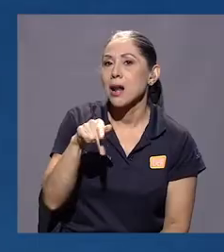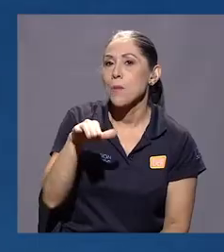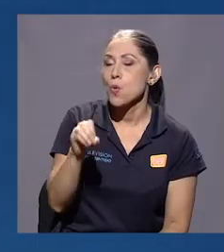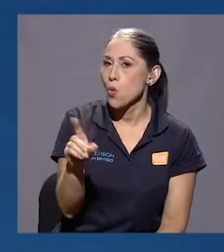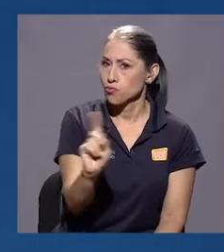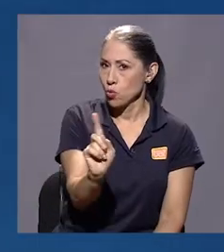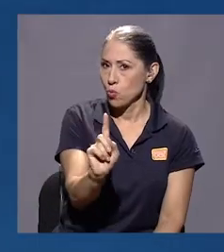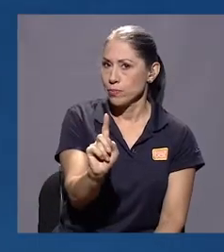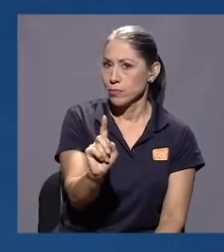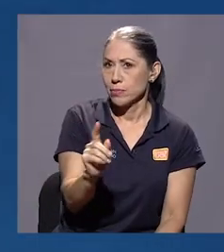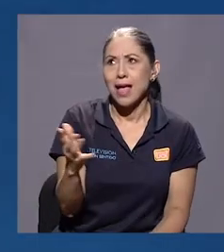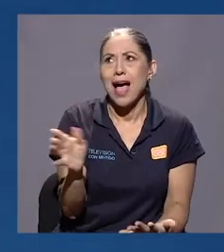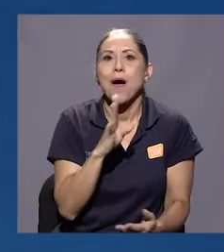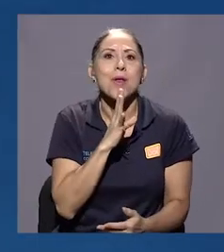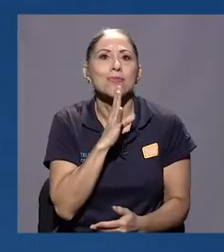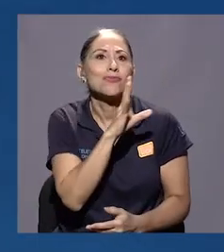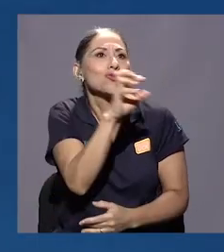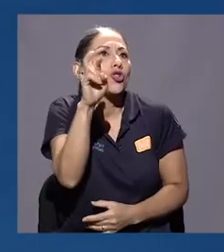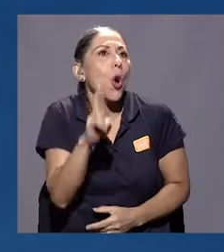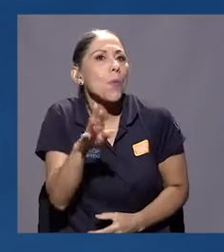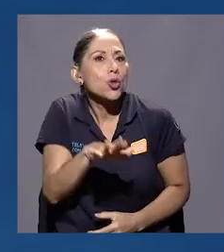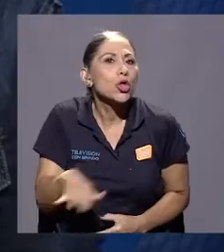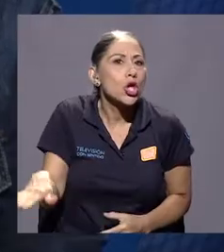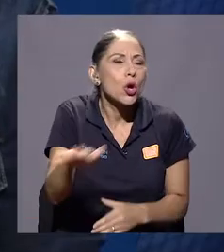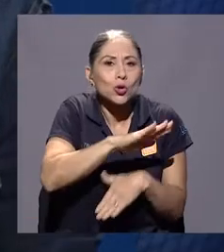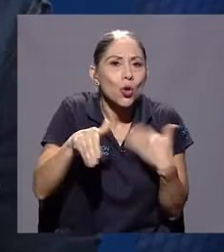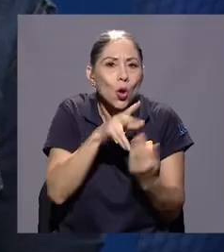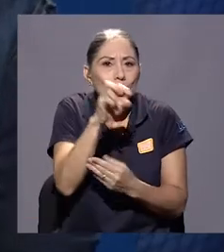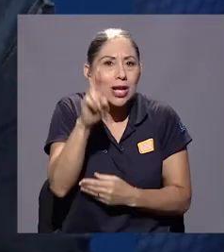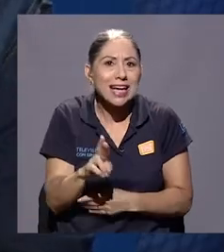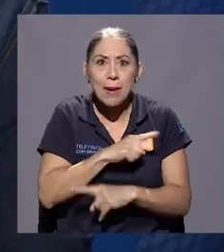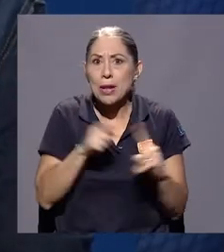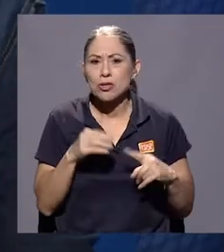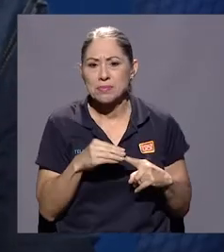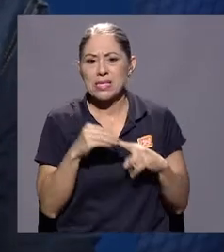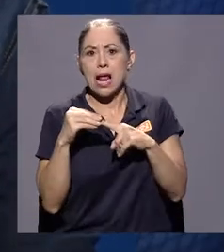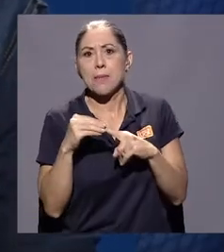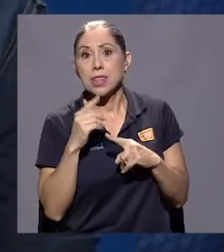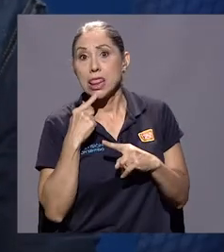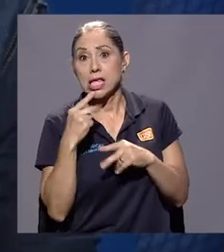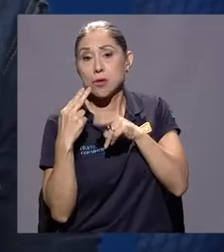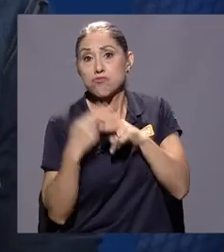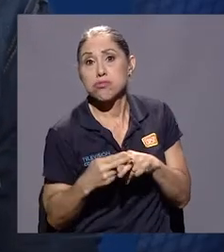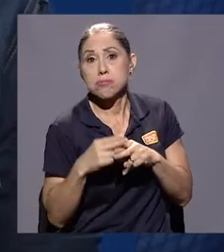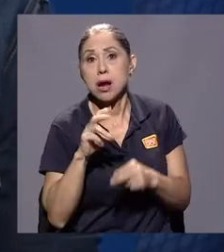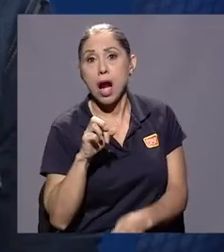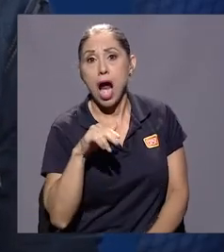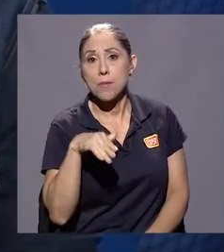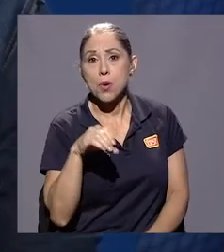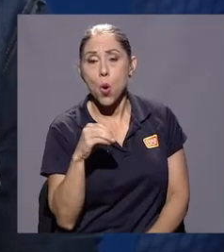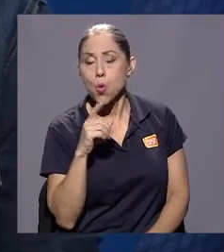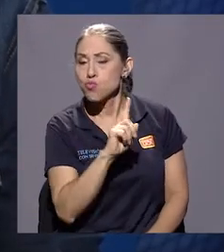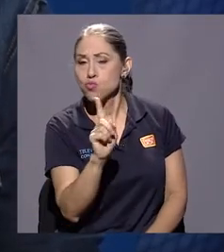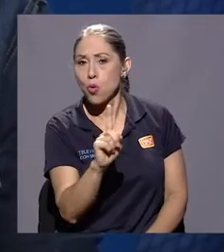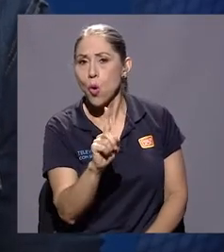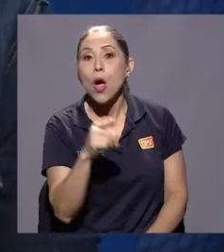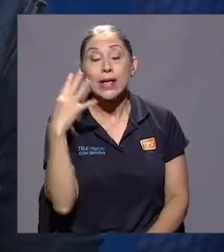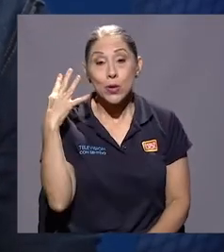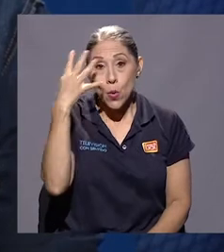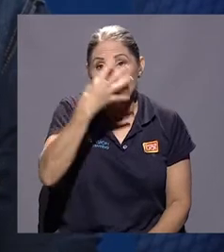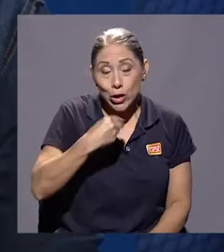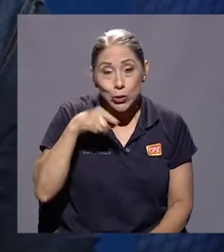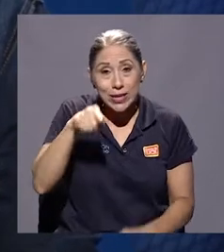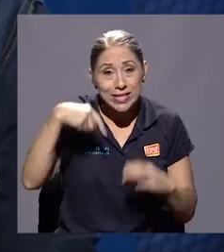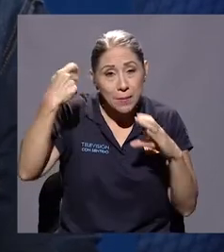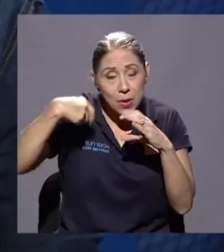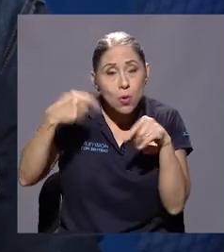hablan como Tico, todo es Costa Rica, obviamente, pero no se refiere en particular a la Carpio, sino que lo bonito es que la película resuena